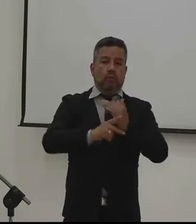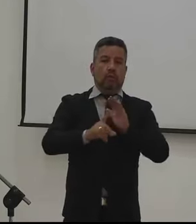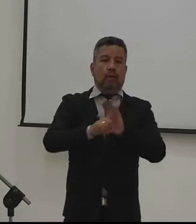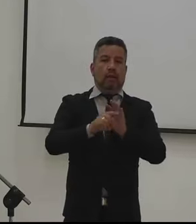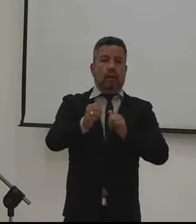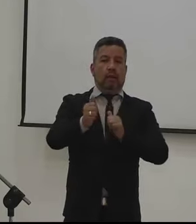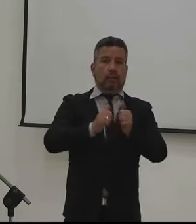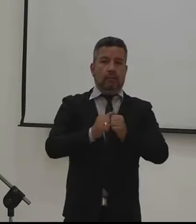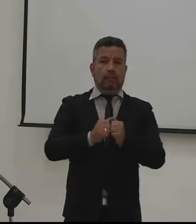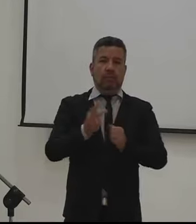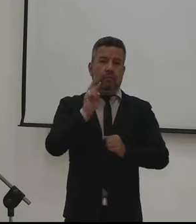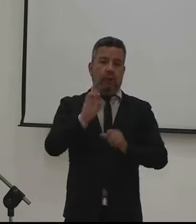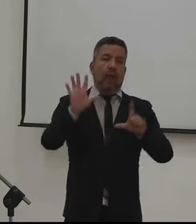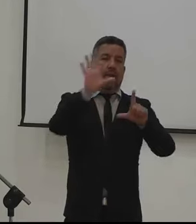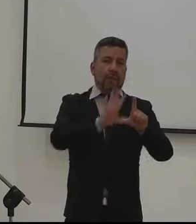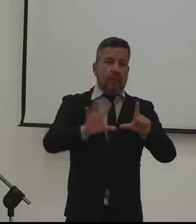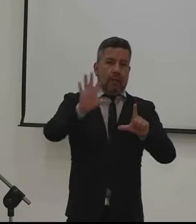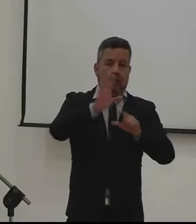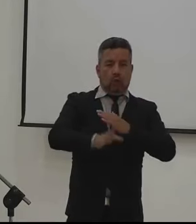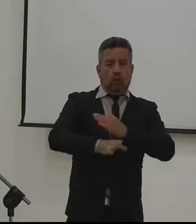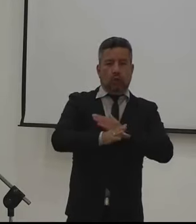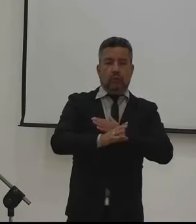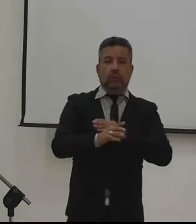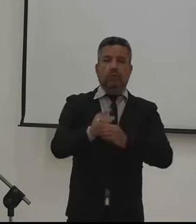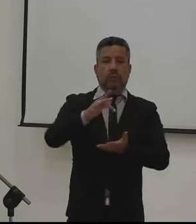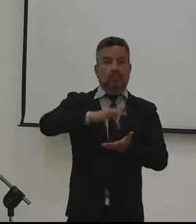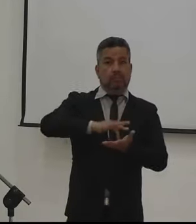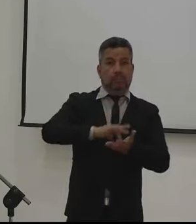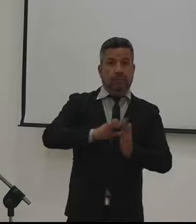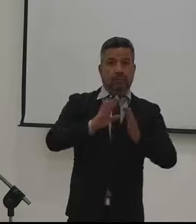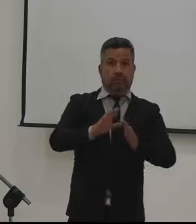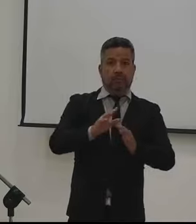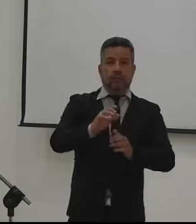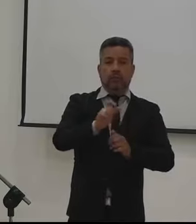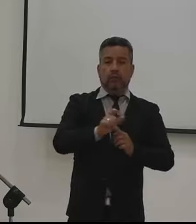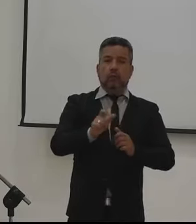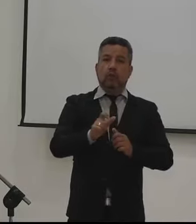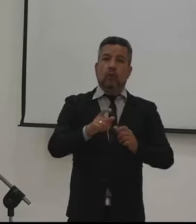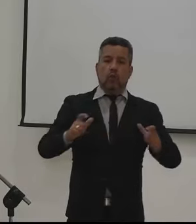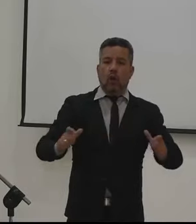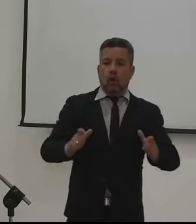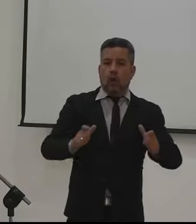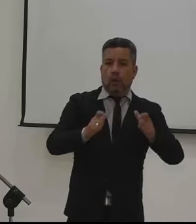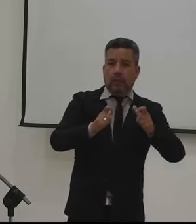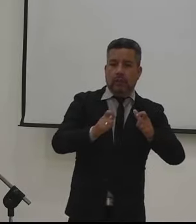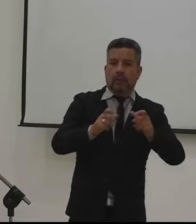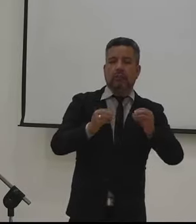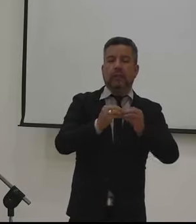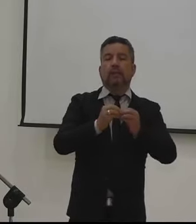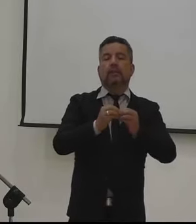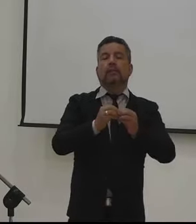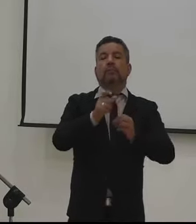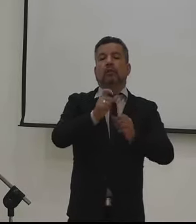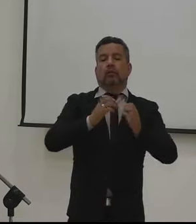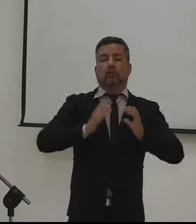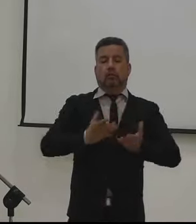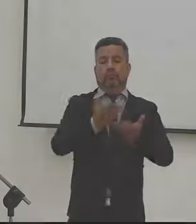proyecto de ley del deporte para observar el siguiente video. Y ya continuamos con la participación de los honorables congresistas.